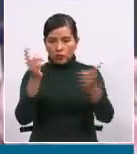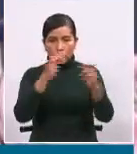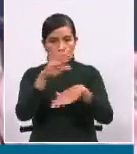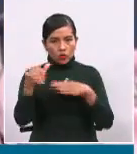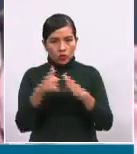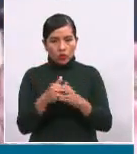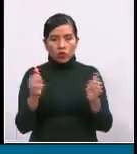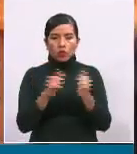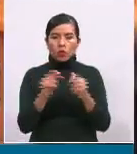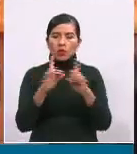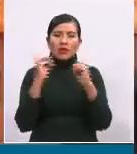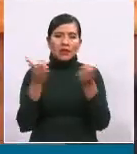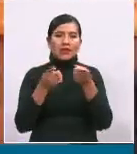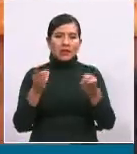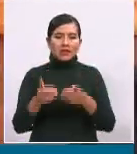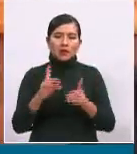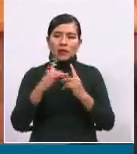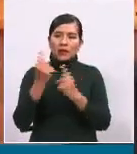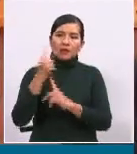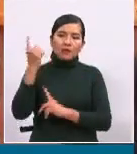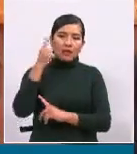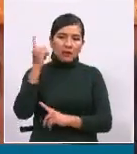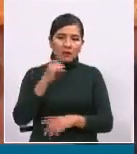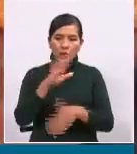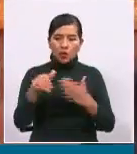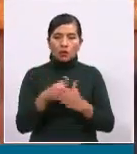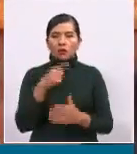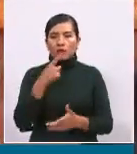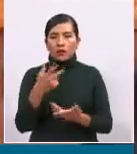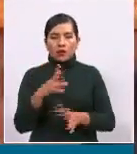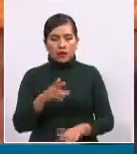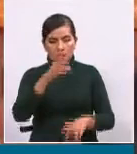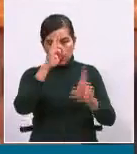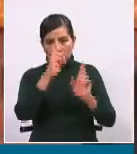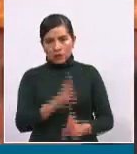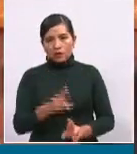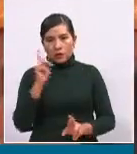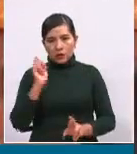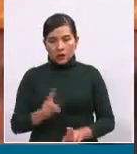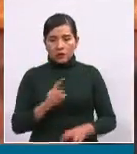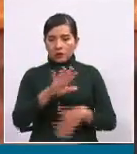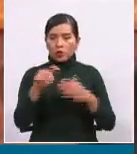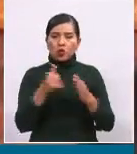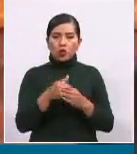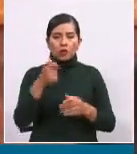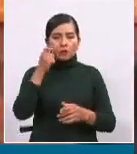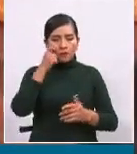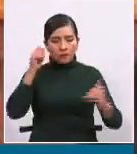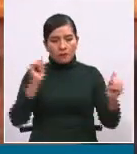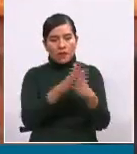direcciones departamentales, direcciones distritales, deben dar el cumplimiento respectivo a nivel nacional.